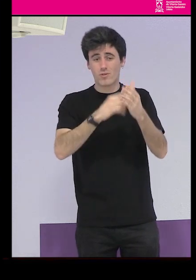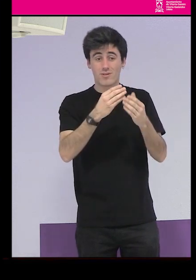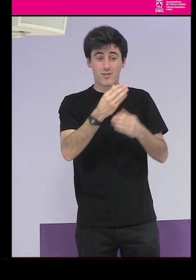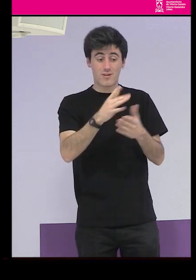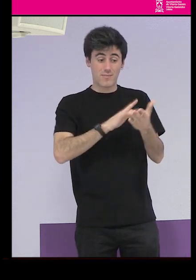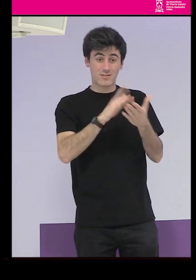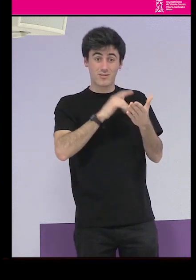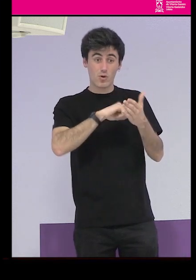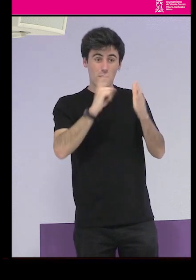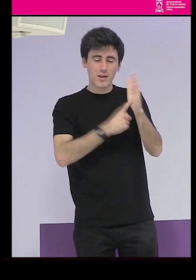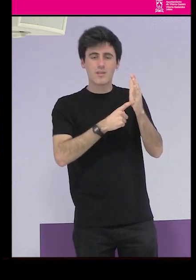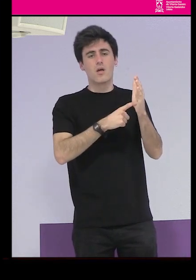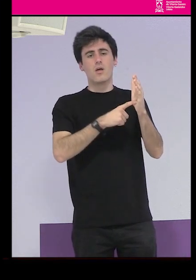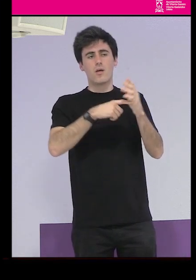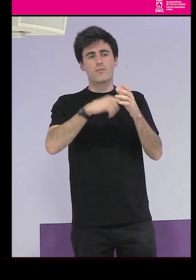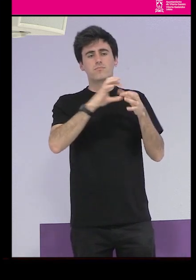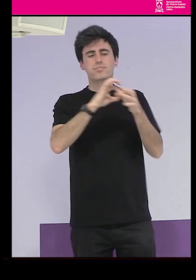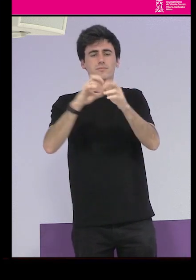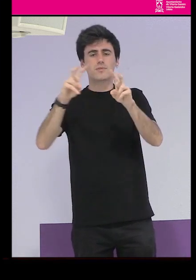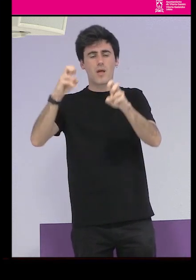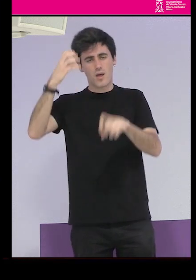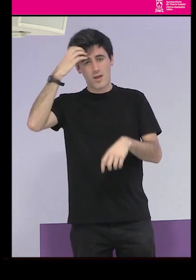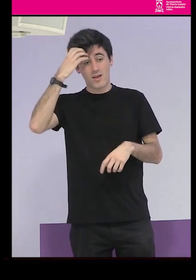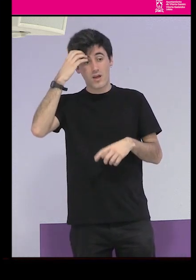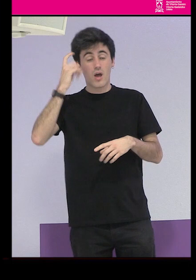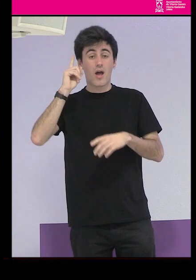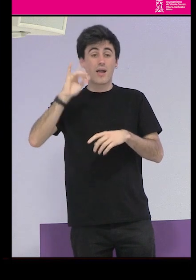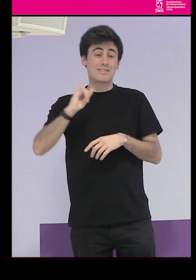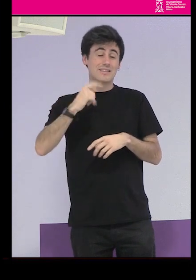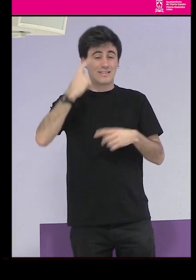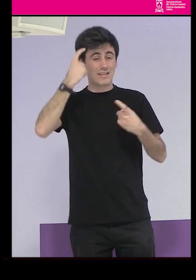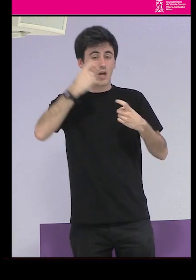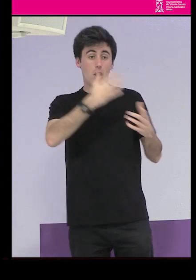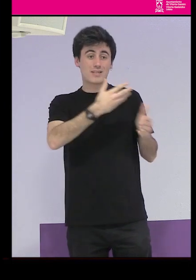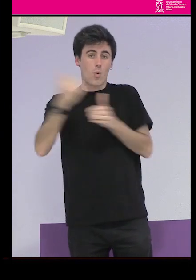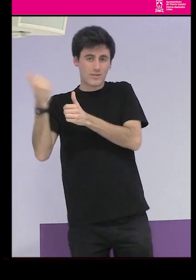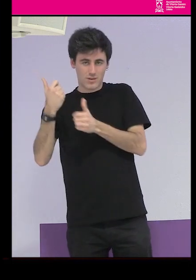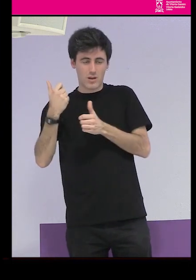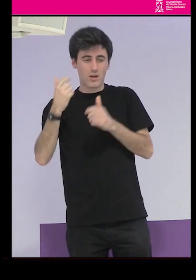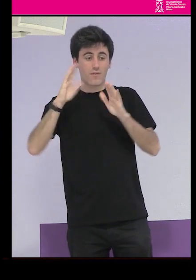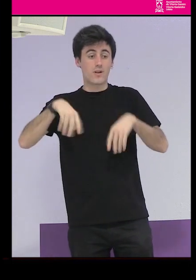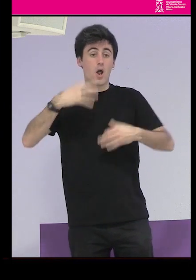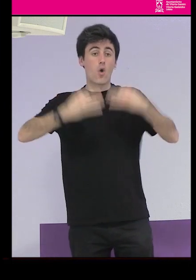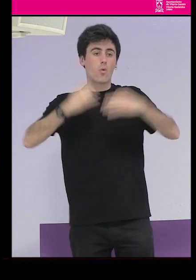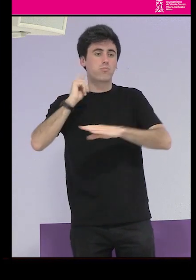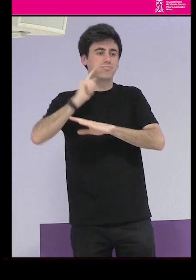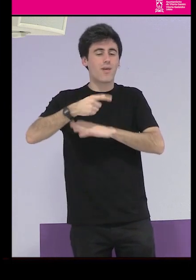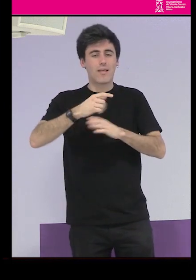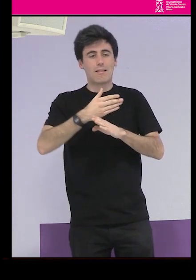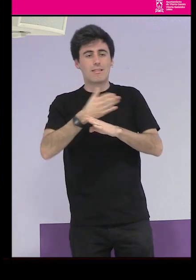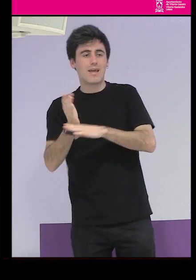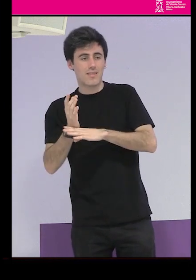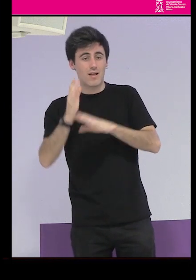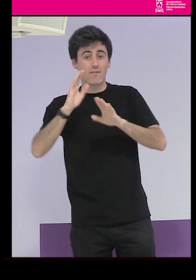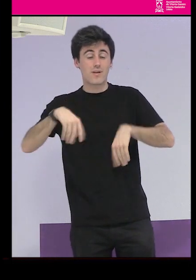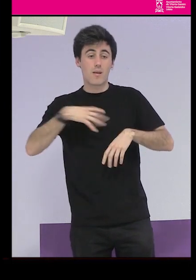esa revista se trató de secuestrar de hecho hubo una orden de secuestro y de retirada de todos los kioscos pero la orden judicial llegó tarde y las revistas pudieron